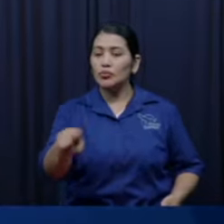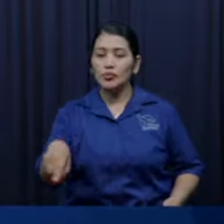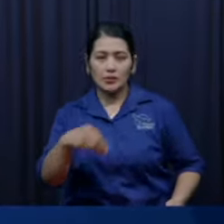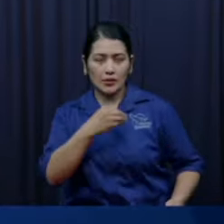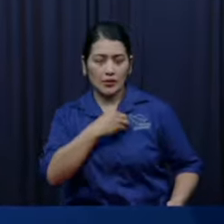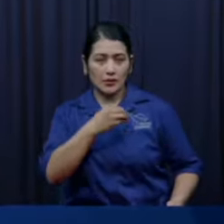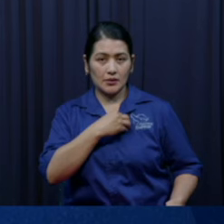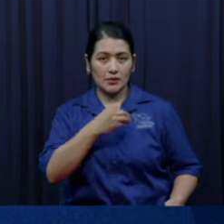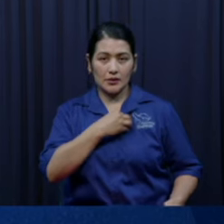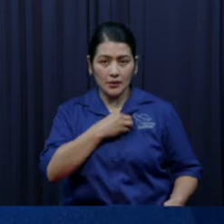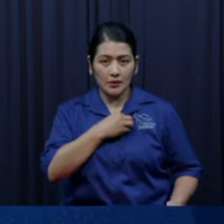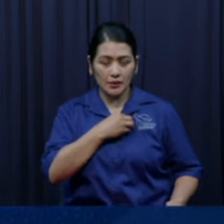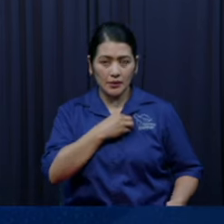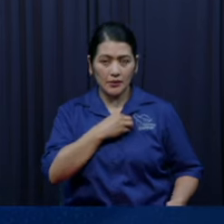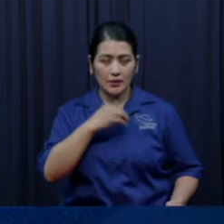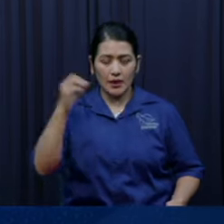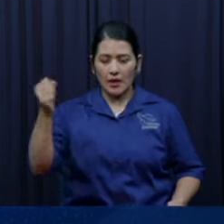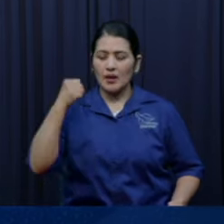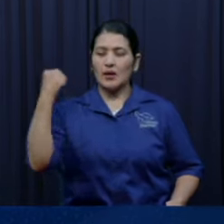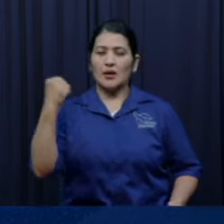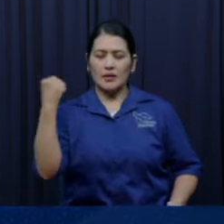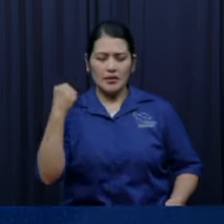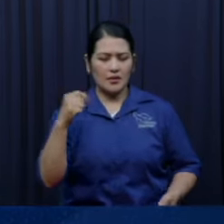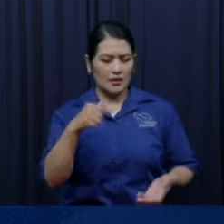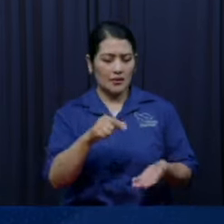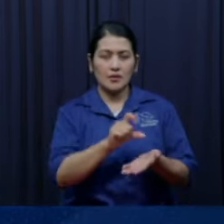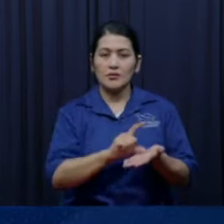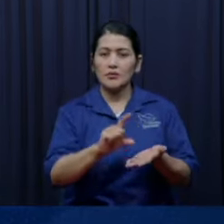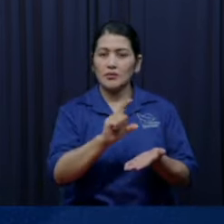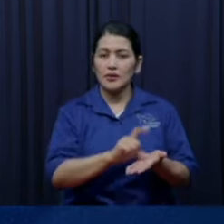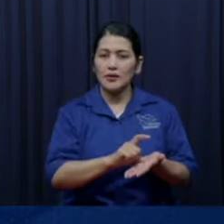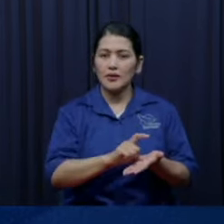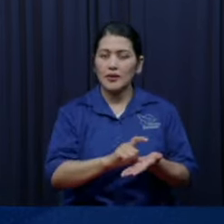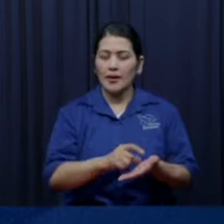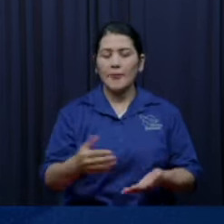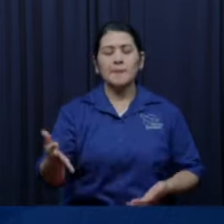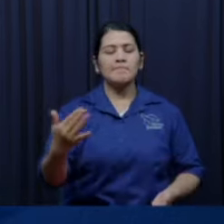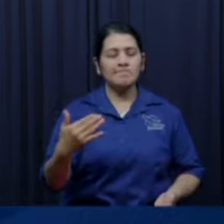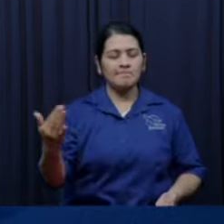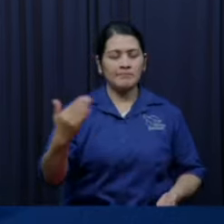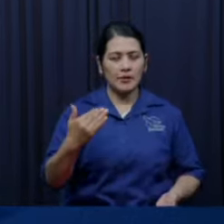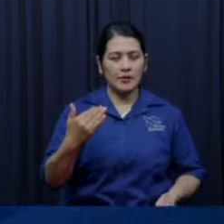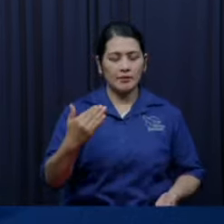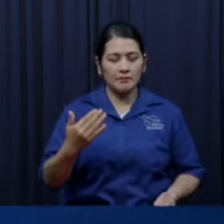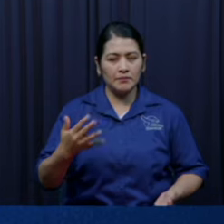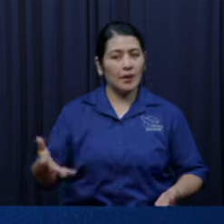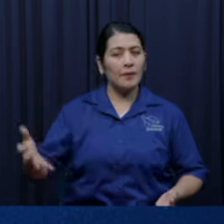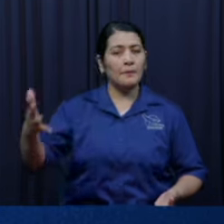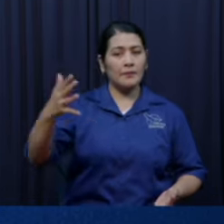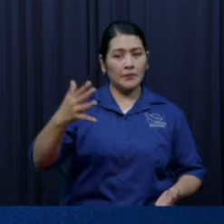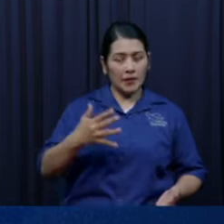no va a entrar por la puerta no van a escalar los muros suban por el túnel de agua